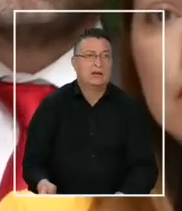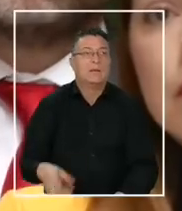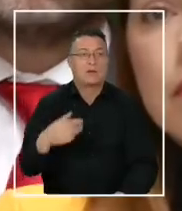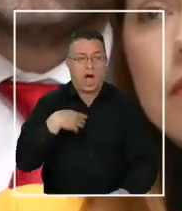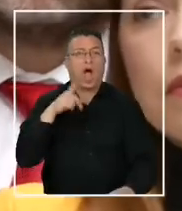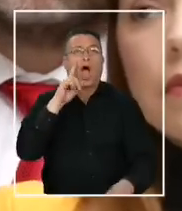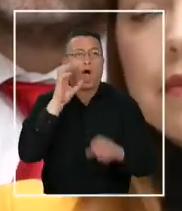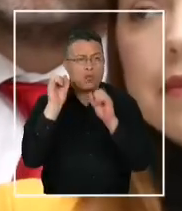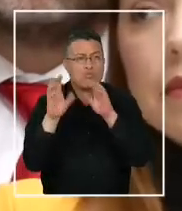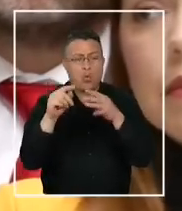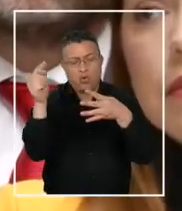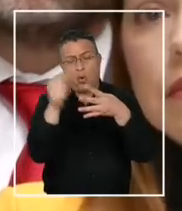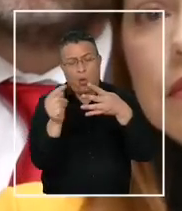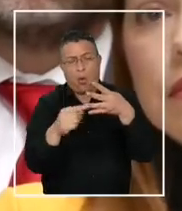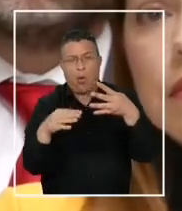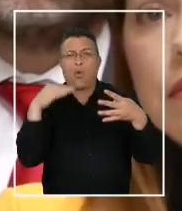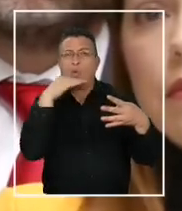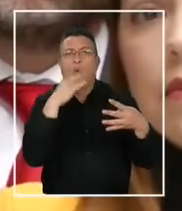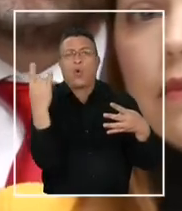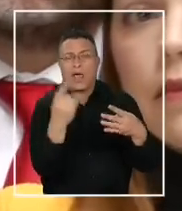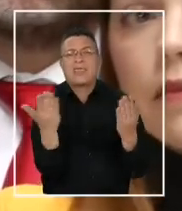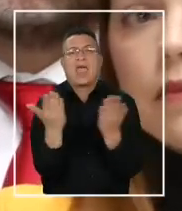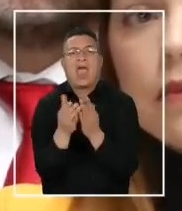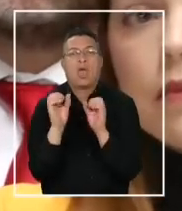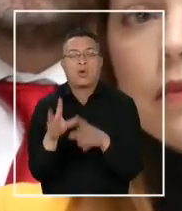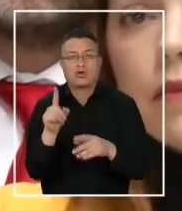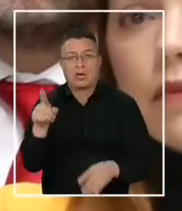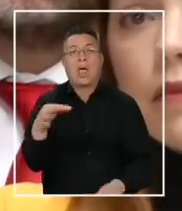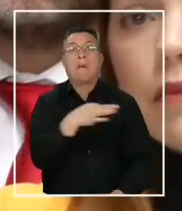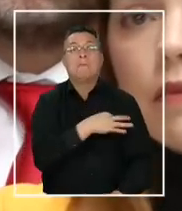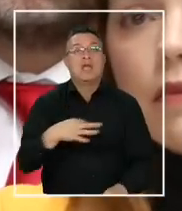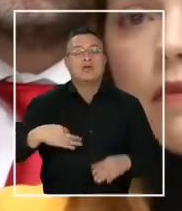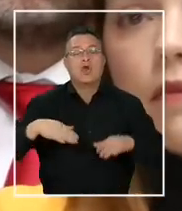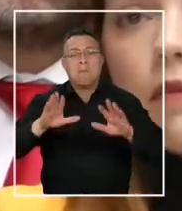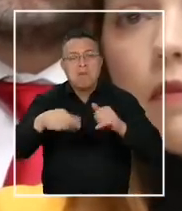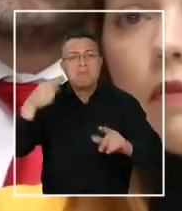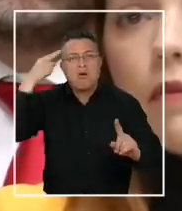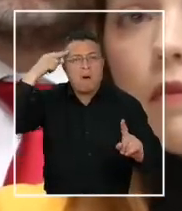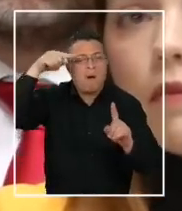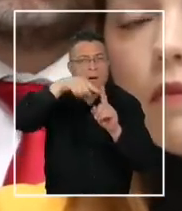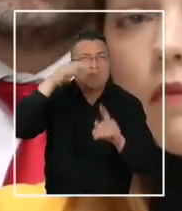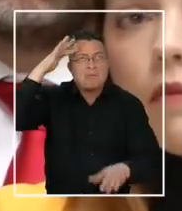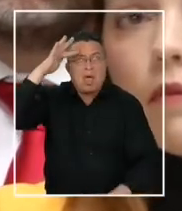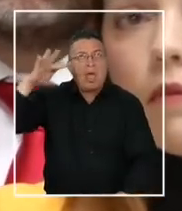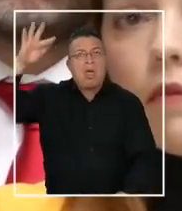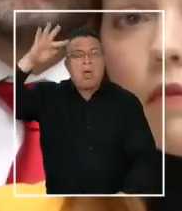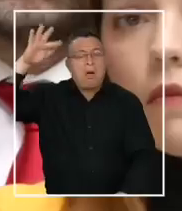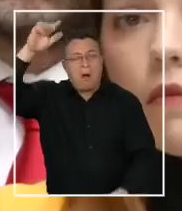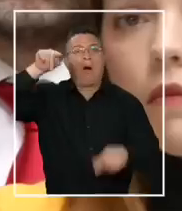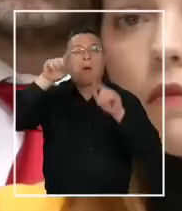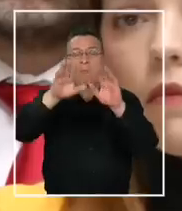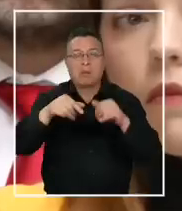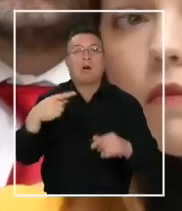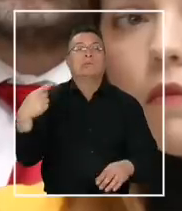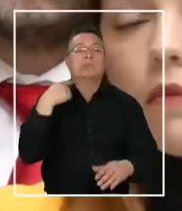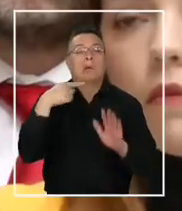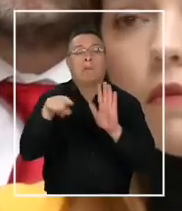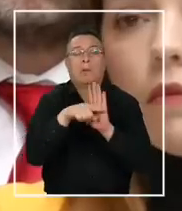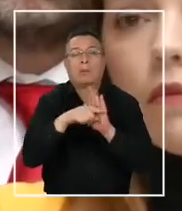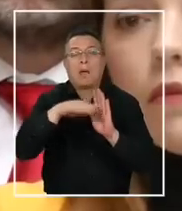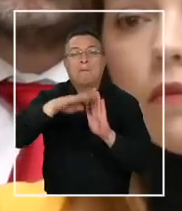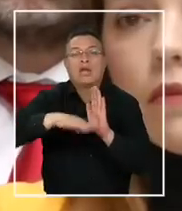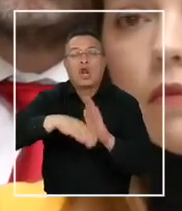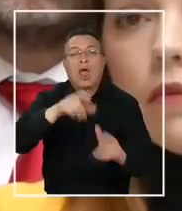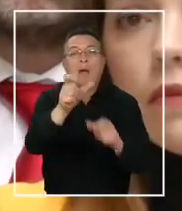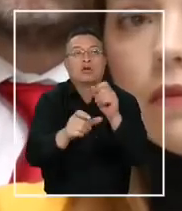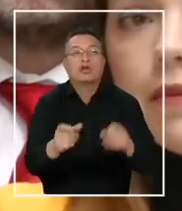muchas, muchas prioridades y urgencias en materia de educación, pero tenemos un ministerio que sigue con esta ideología de nicho que afecta a un porcentaje menor de la población